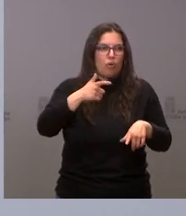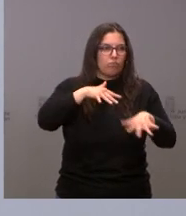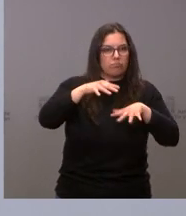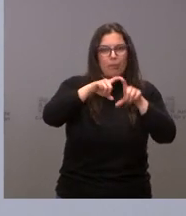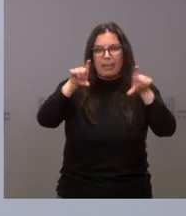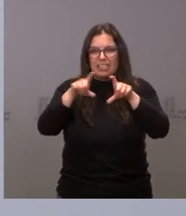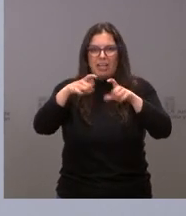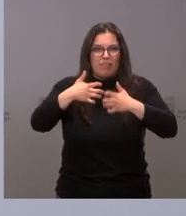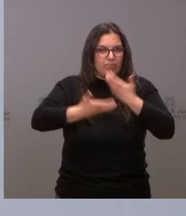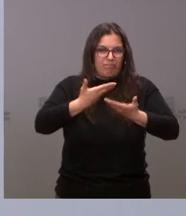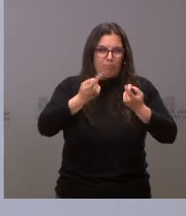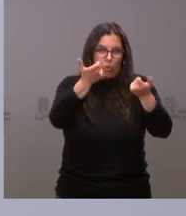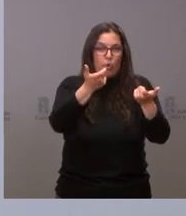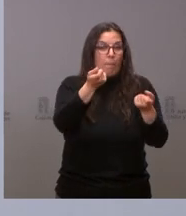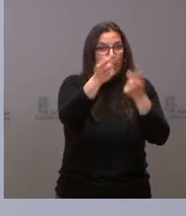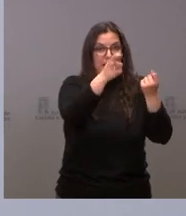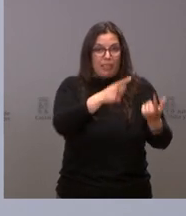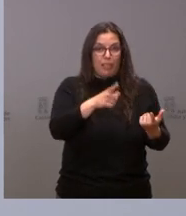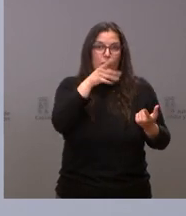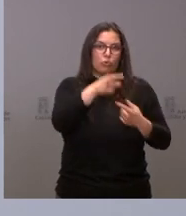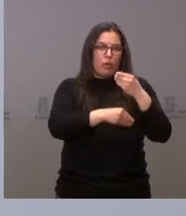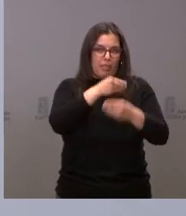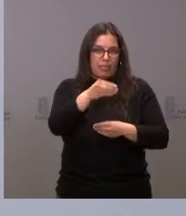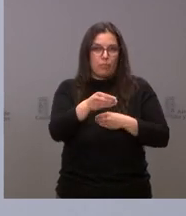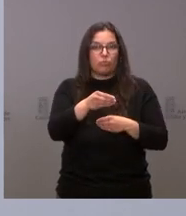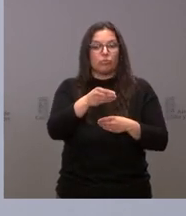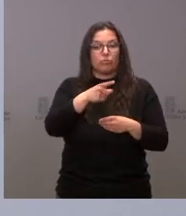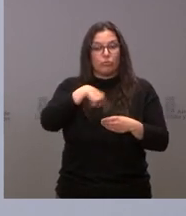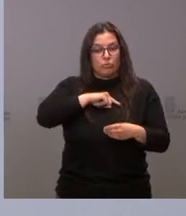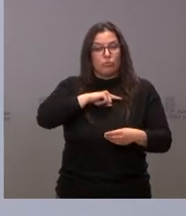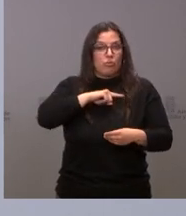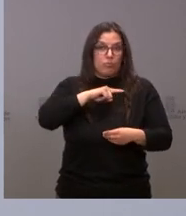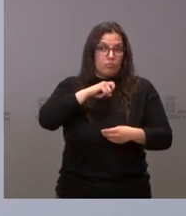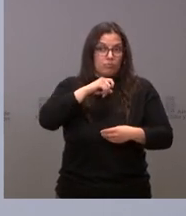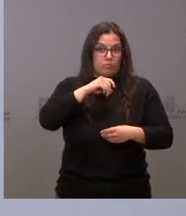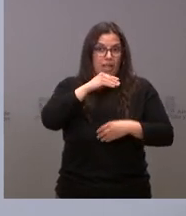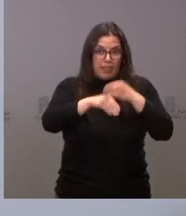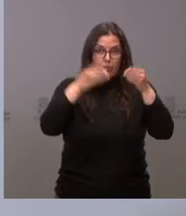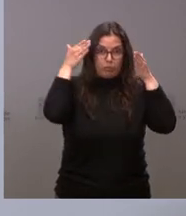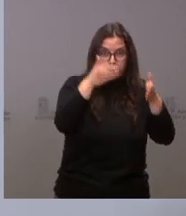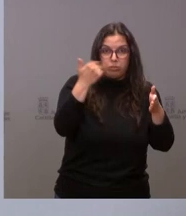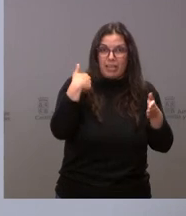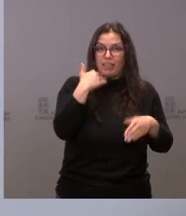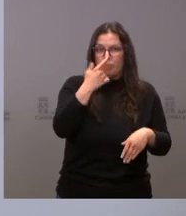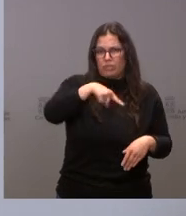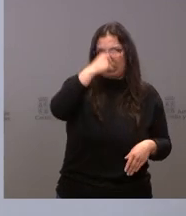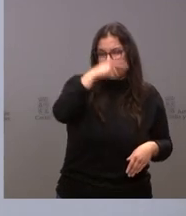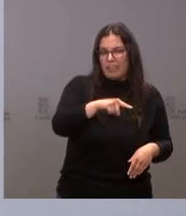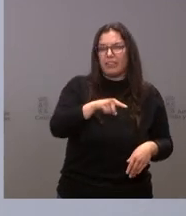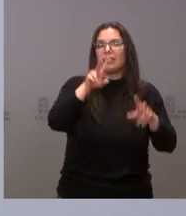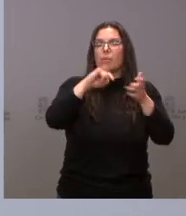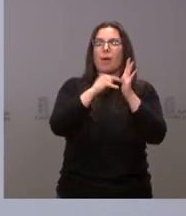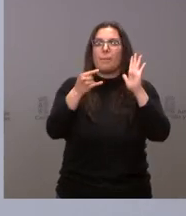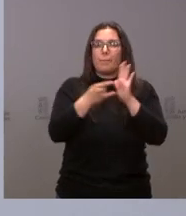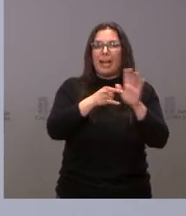muy similares y vamos a actuar en ese sentido estamos actuando en Zamora como saben ustedes en el plan